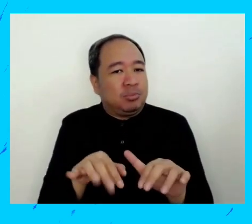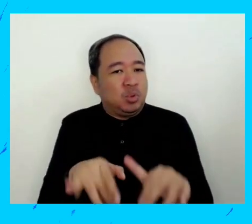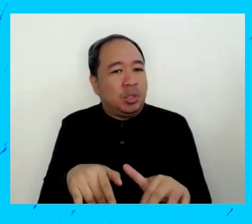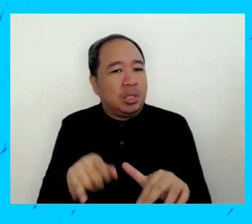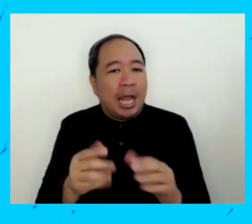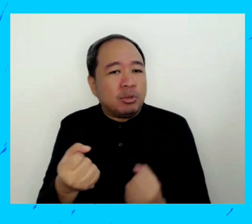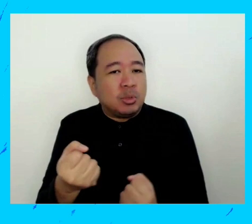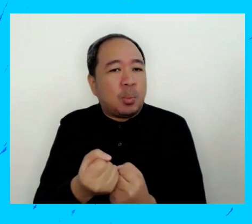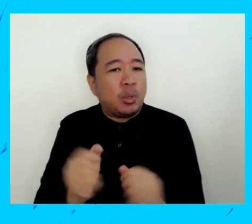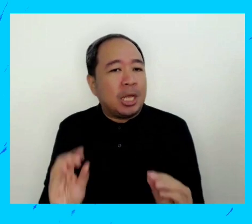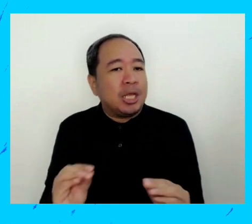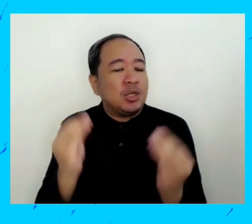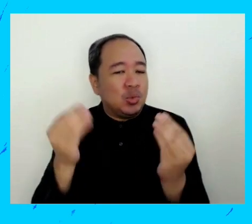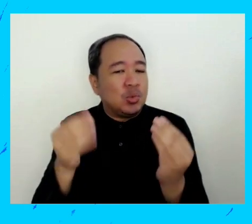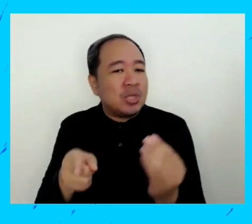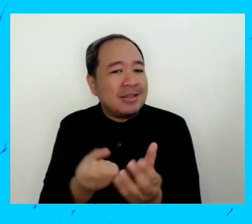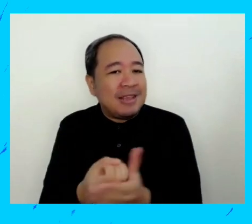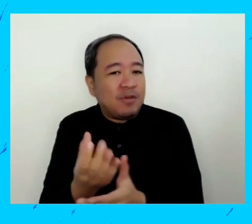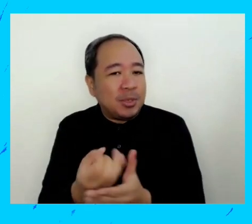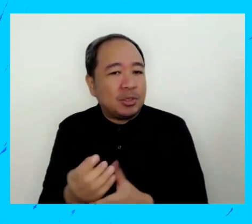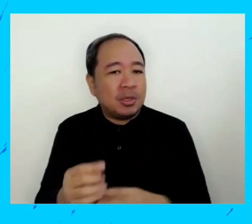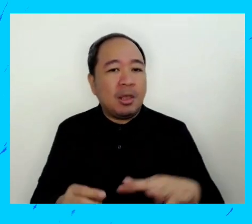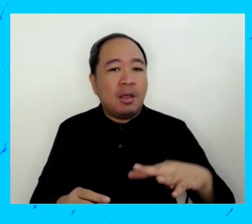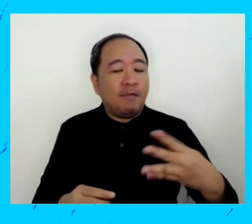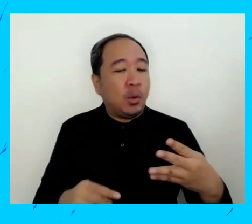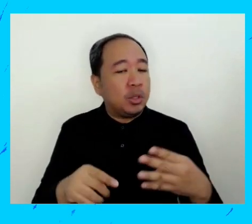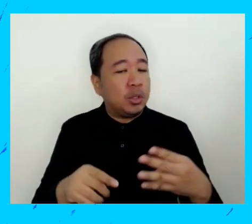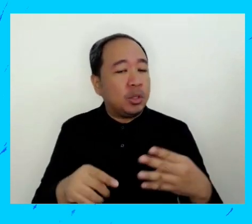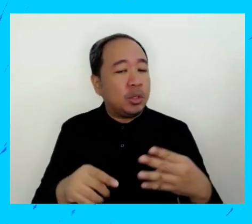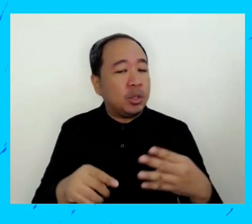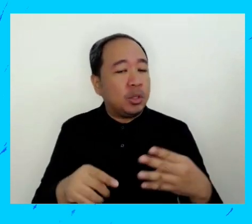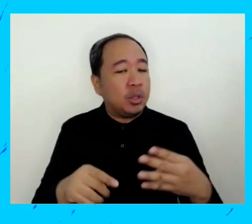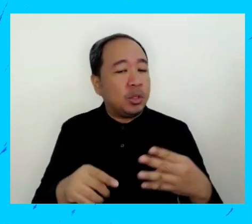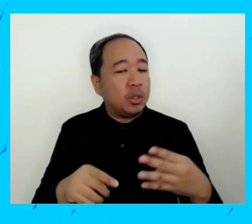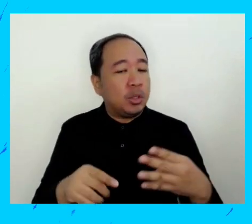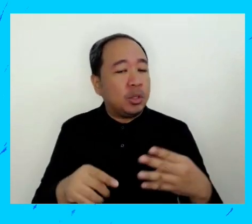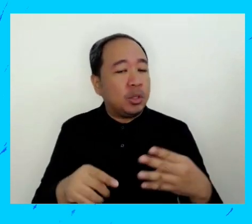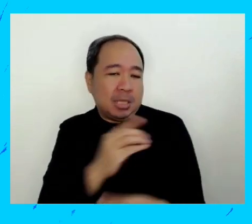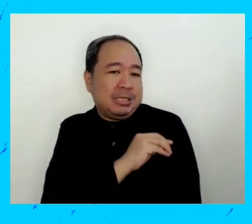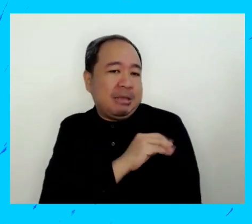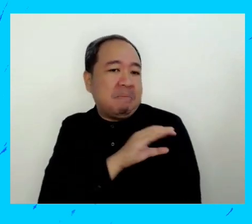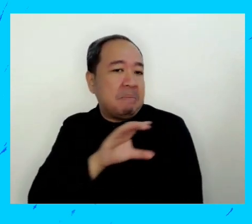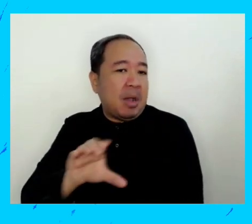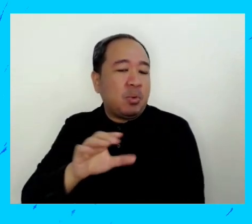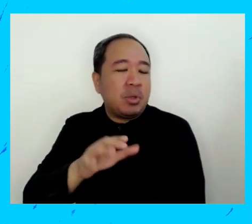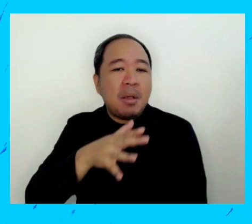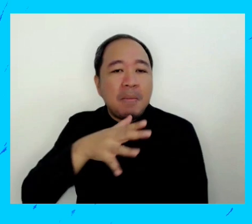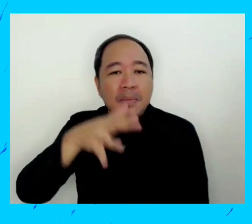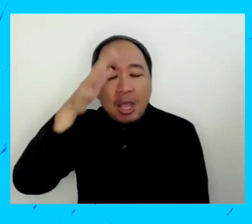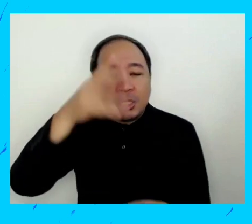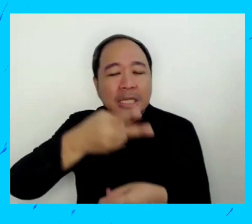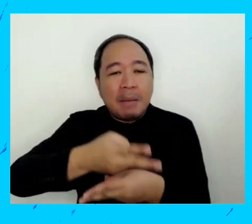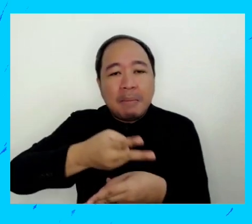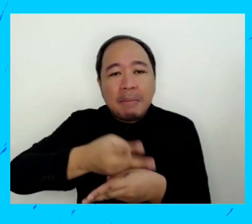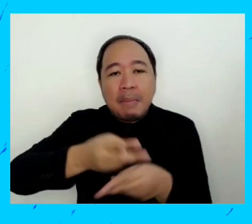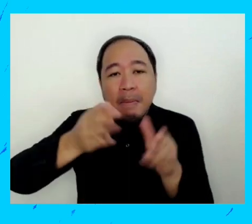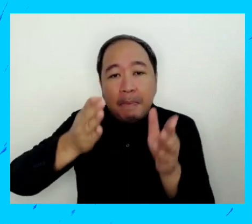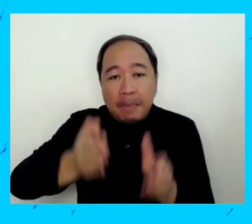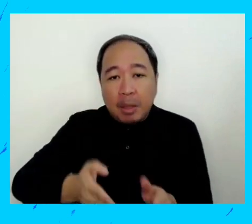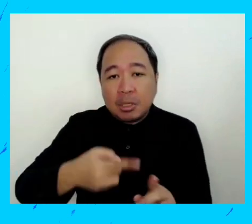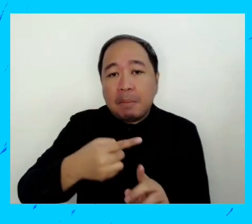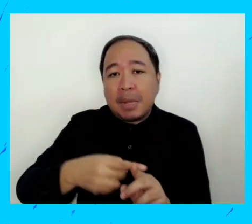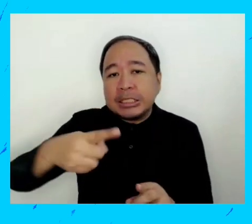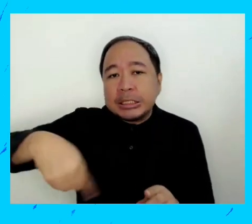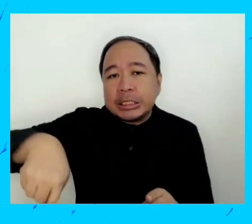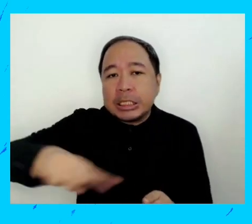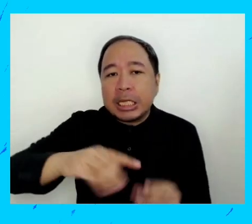debiera empoderar a los padres para poder crear guías a jóvenes y